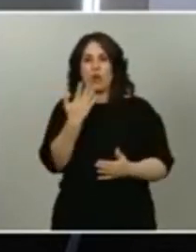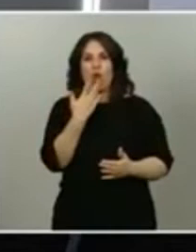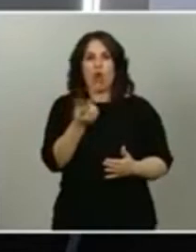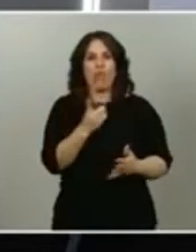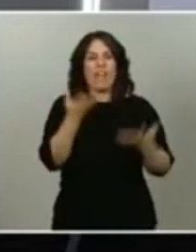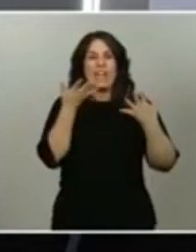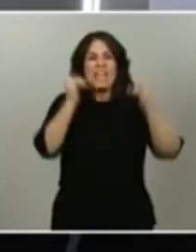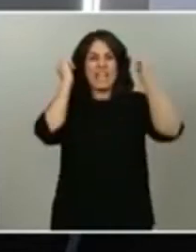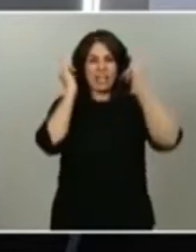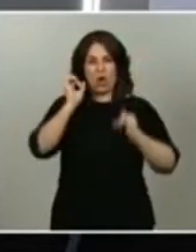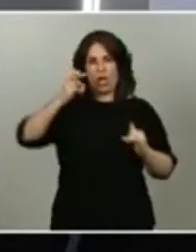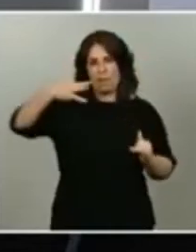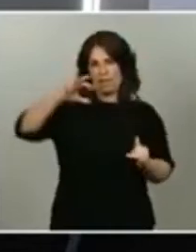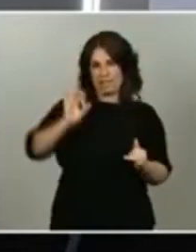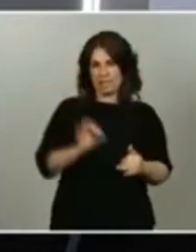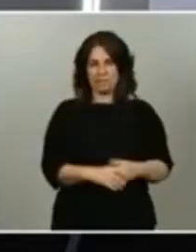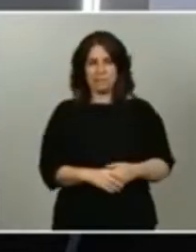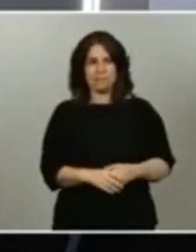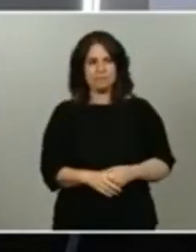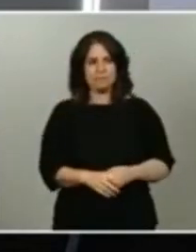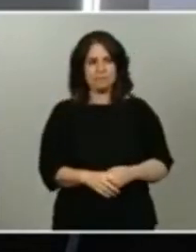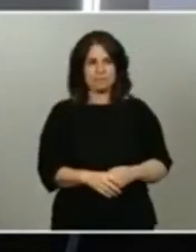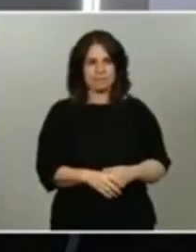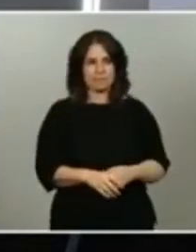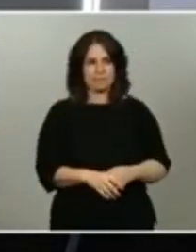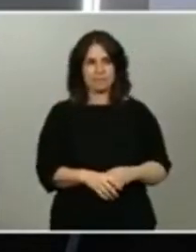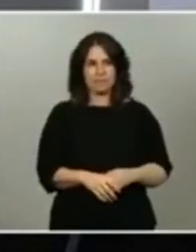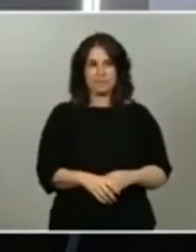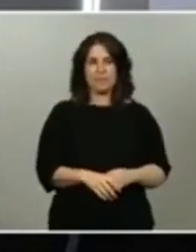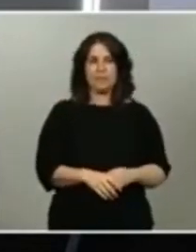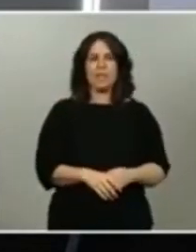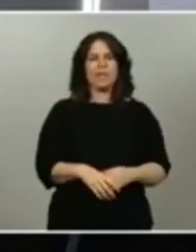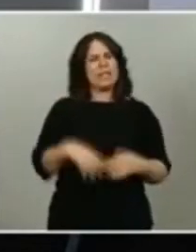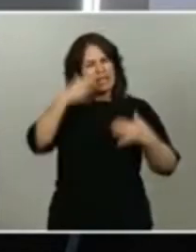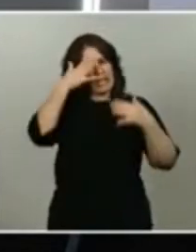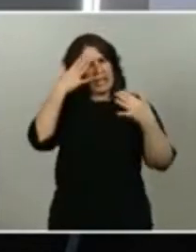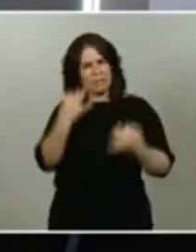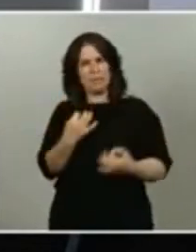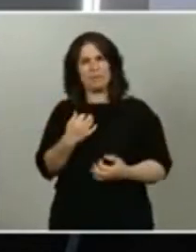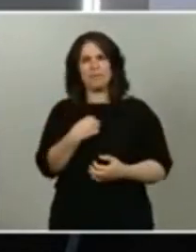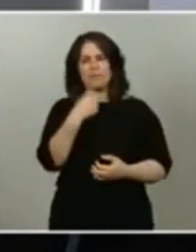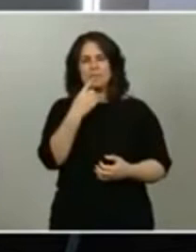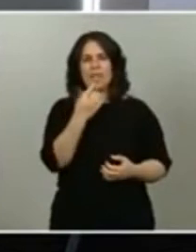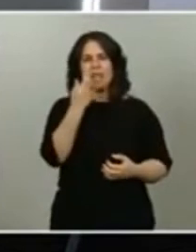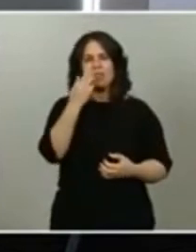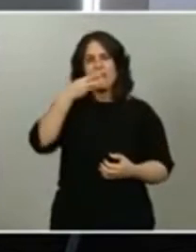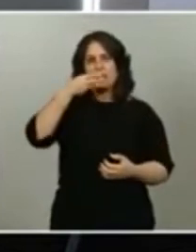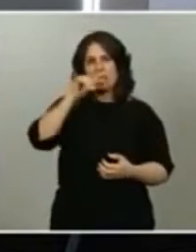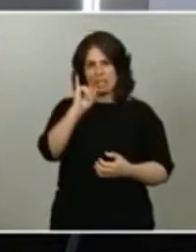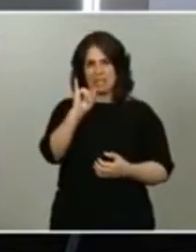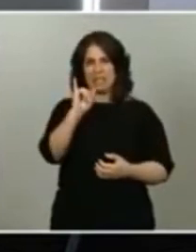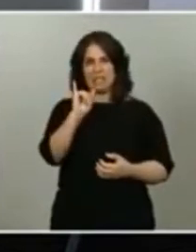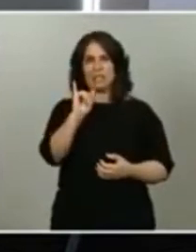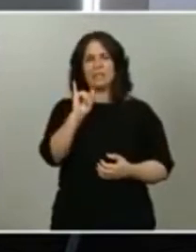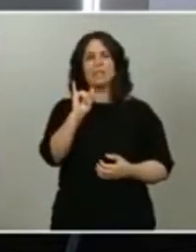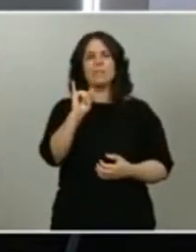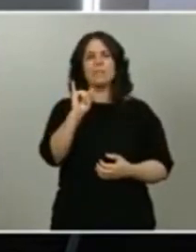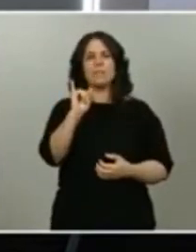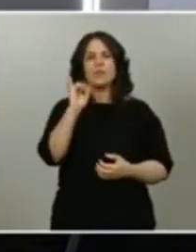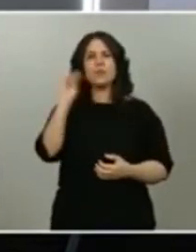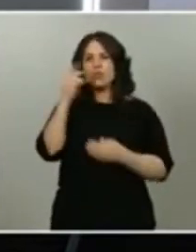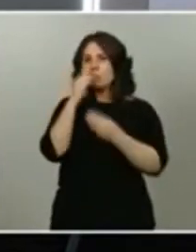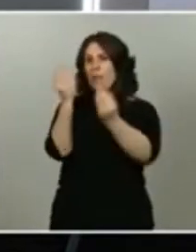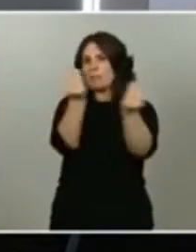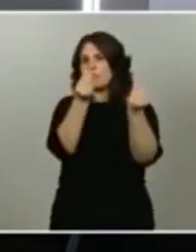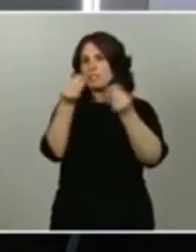mundial de la salud y créanme que le diga Eulogio que las proyecciones que hace el Fondo Monetario Internacional el FMI no tienen que ver